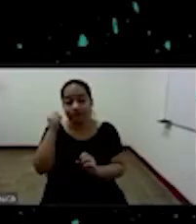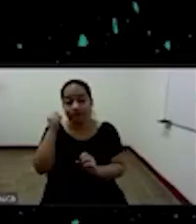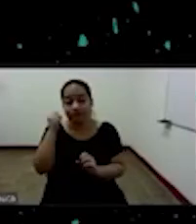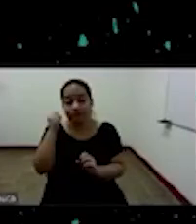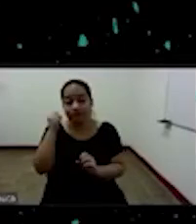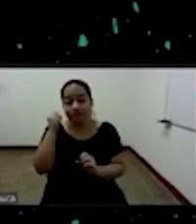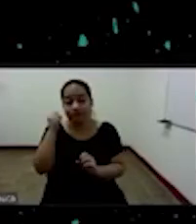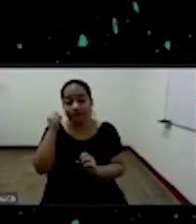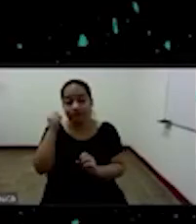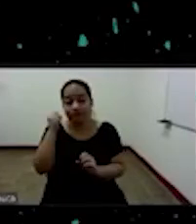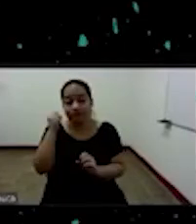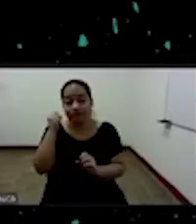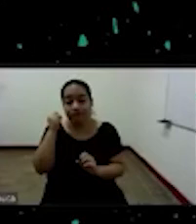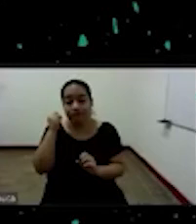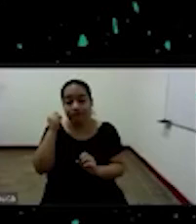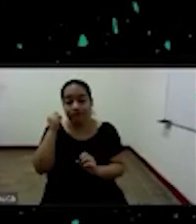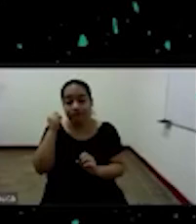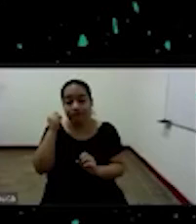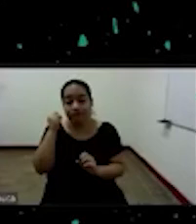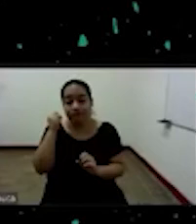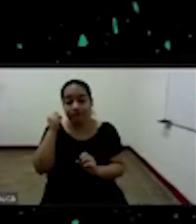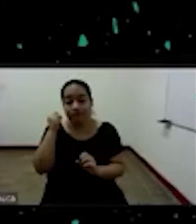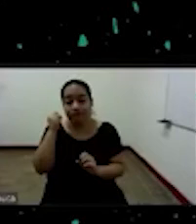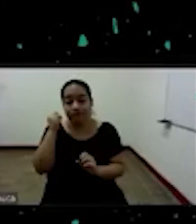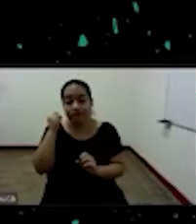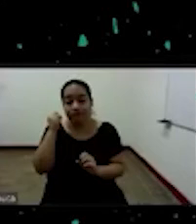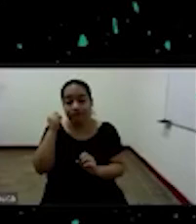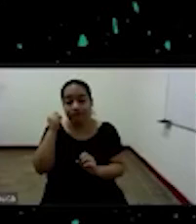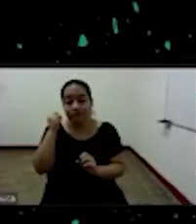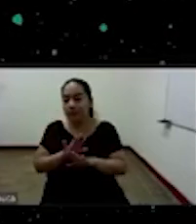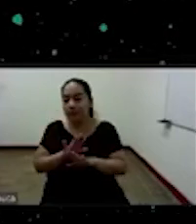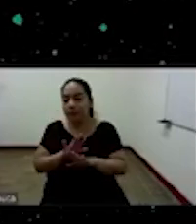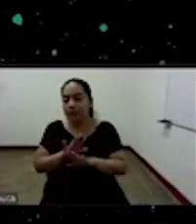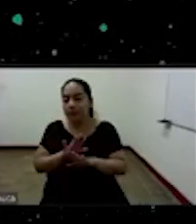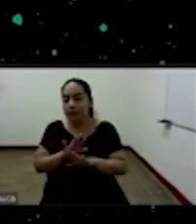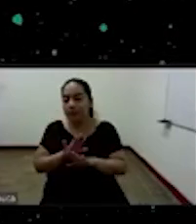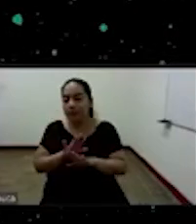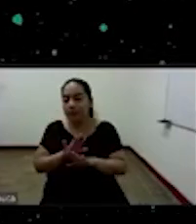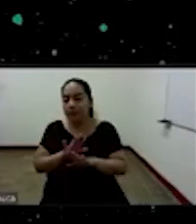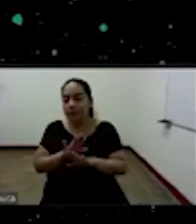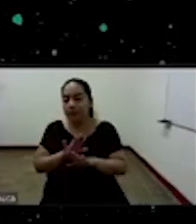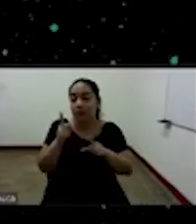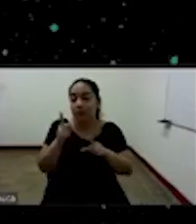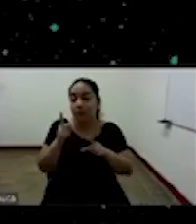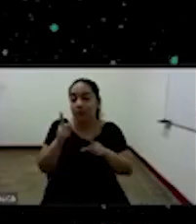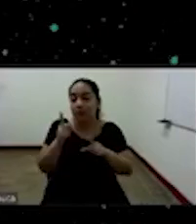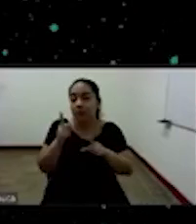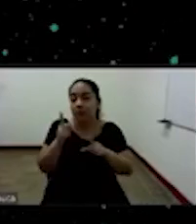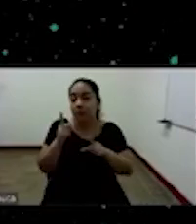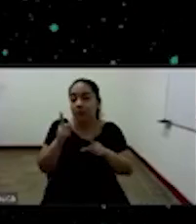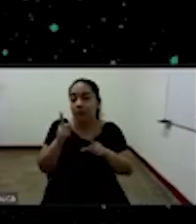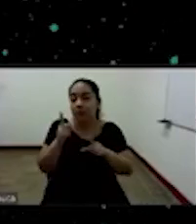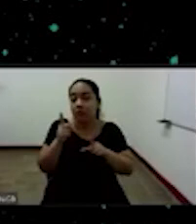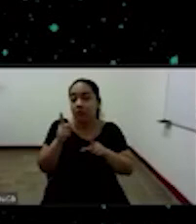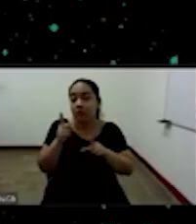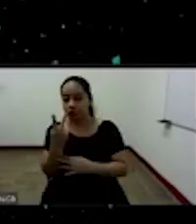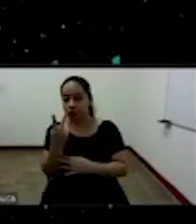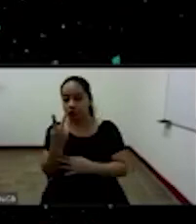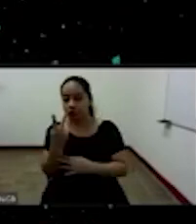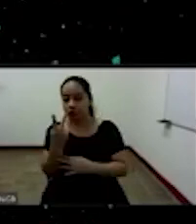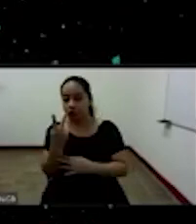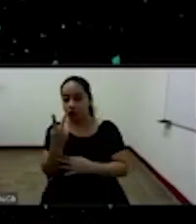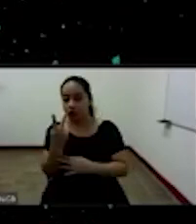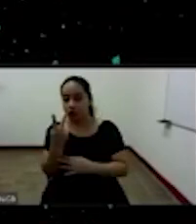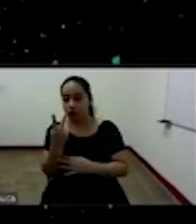eh pues tengo un solo pero ahí se toca en pareja ¿no? el cununo son dos está